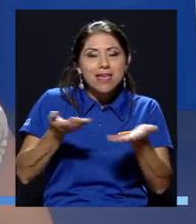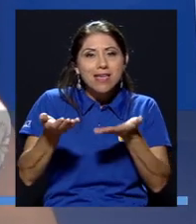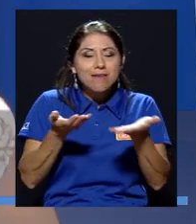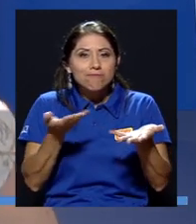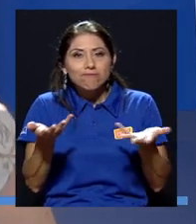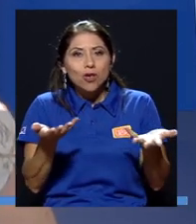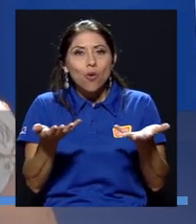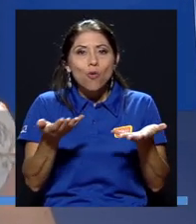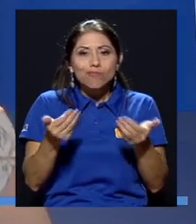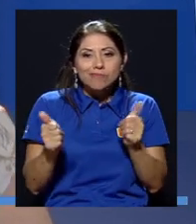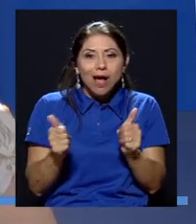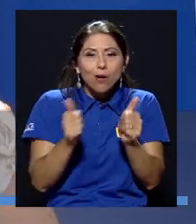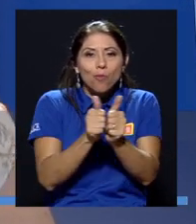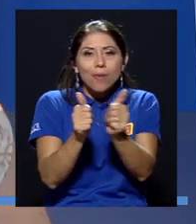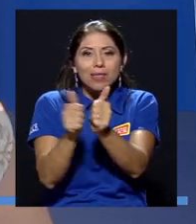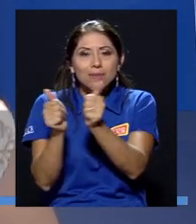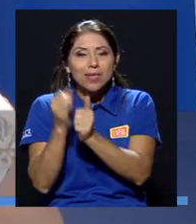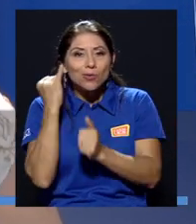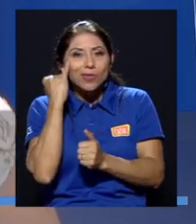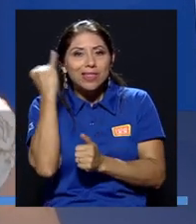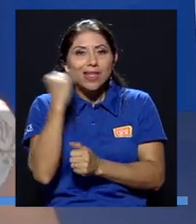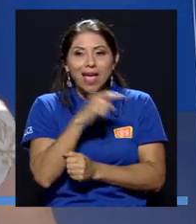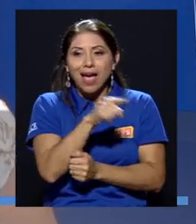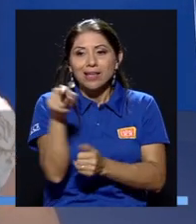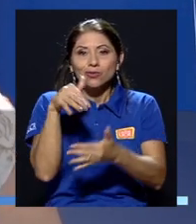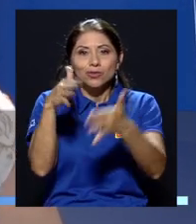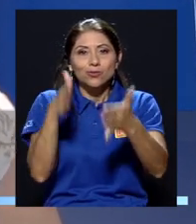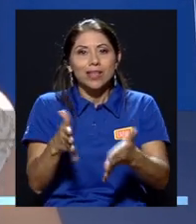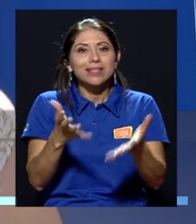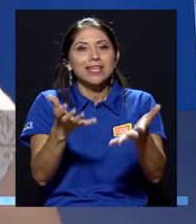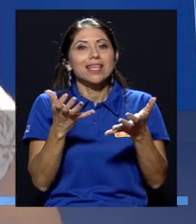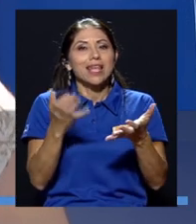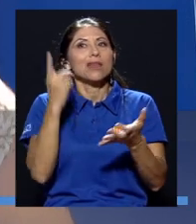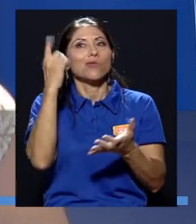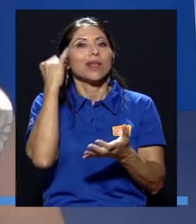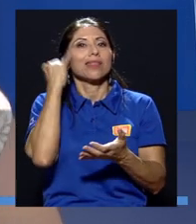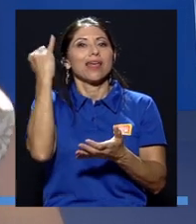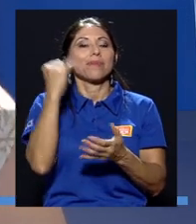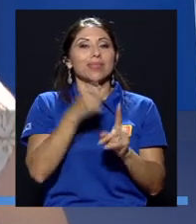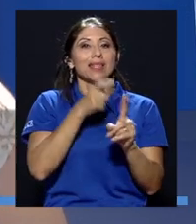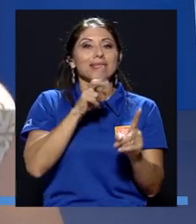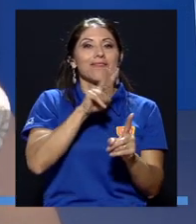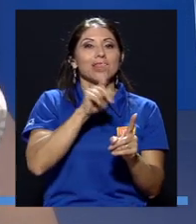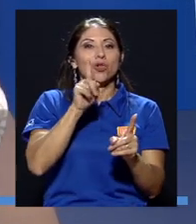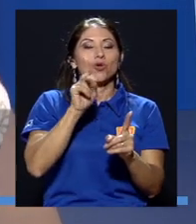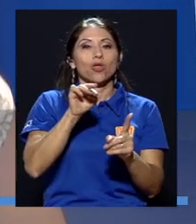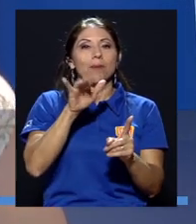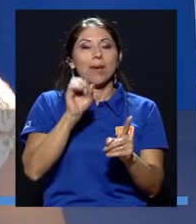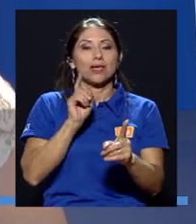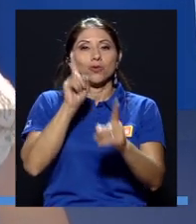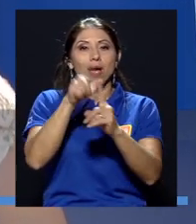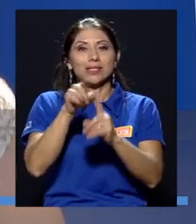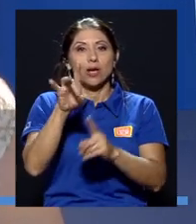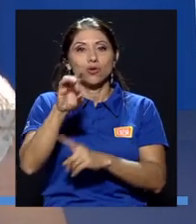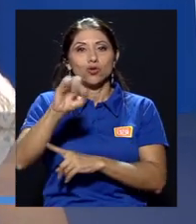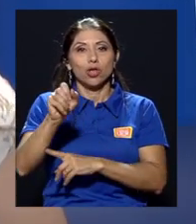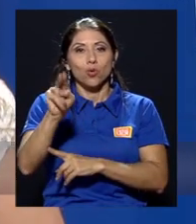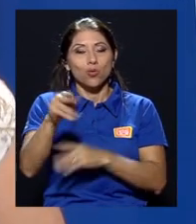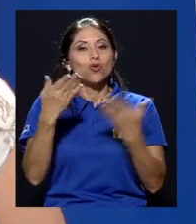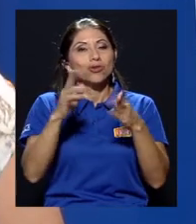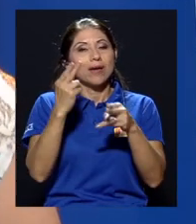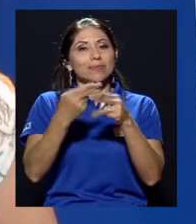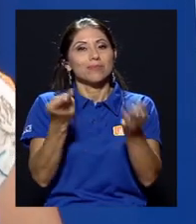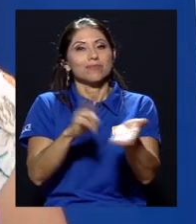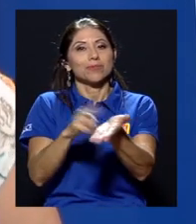los estudiantes que desean generar una iniciativa y del 21 de mayo al 8 de junio son las inscripciones. Posterior a eso hay un